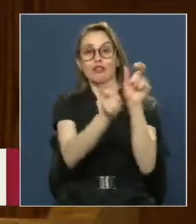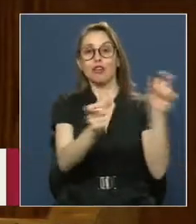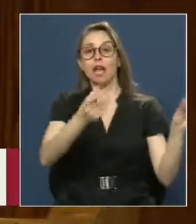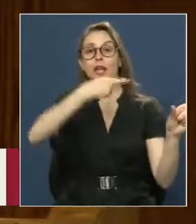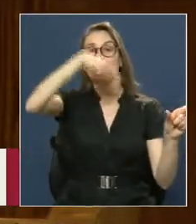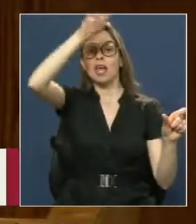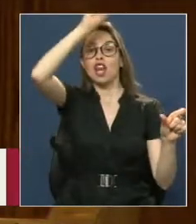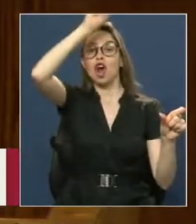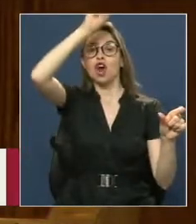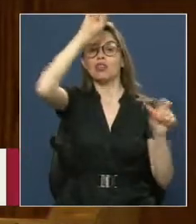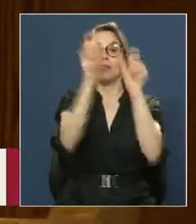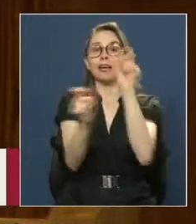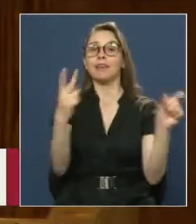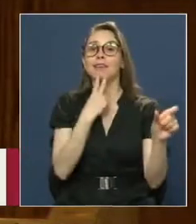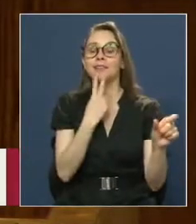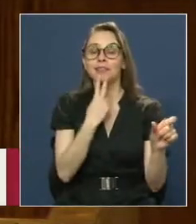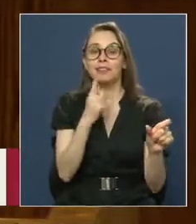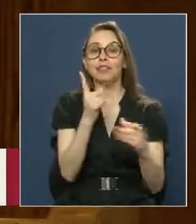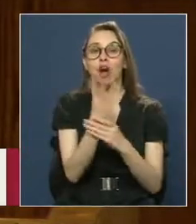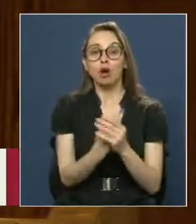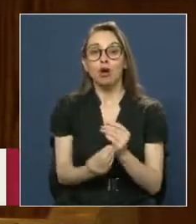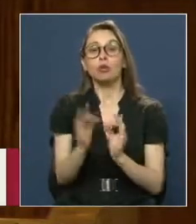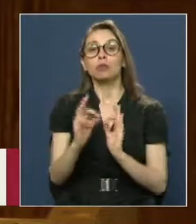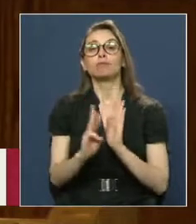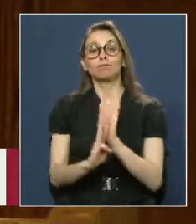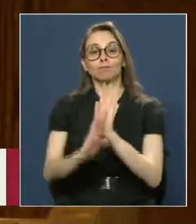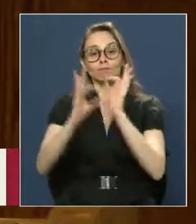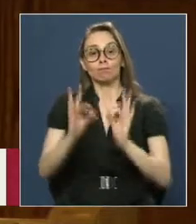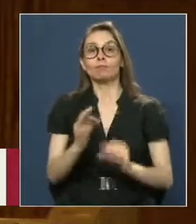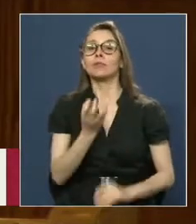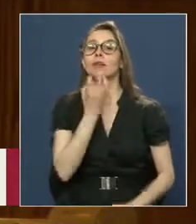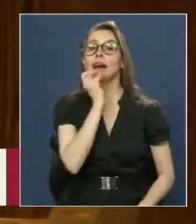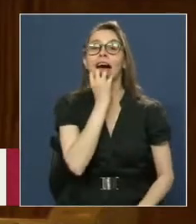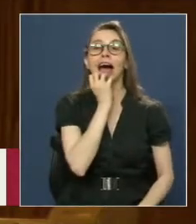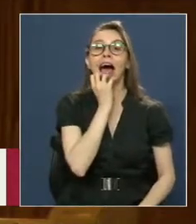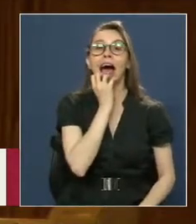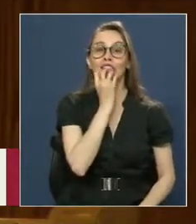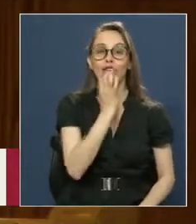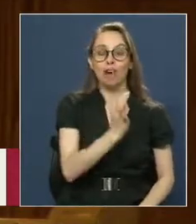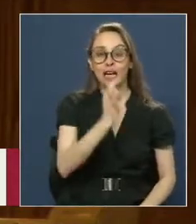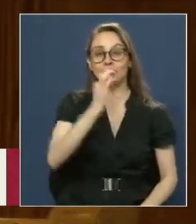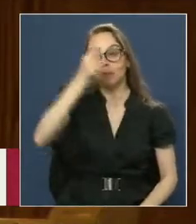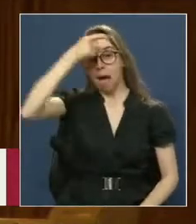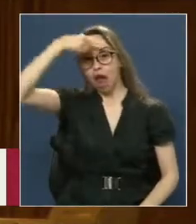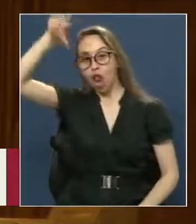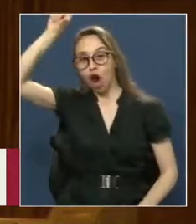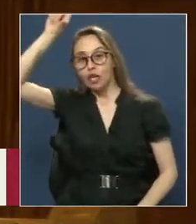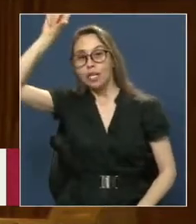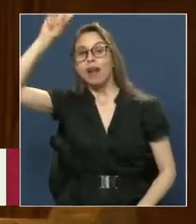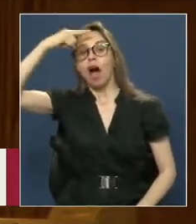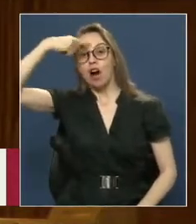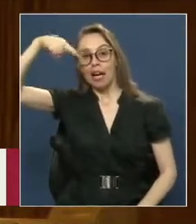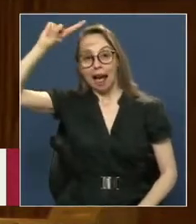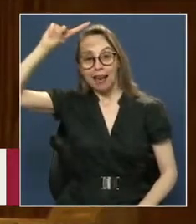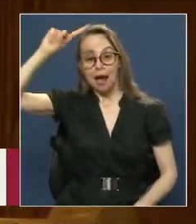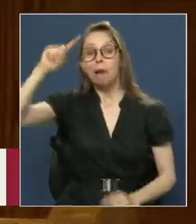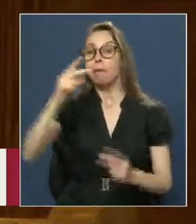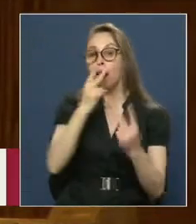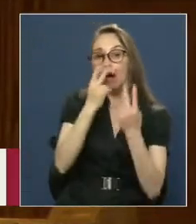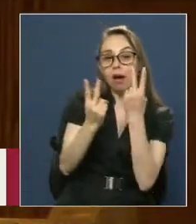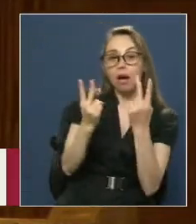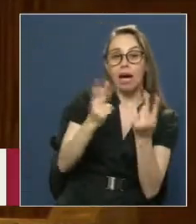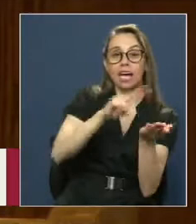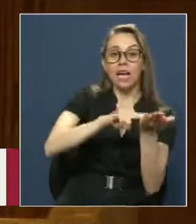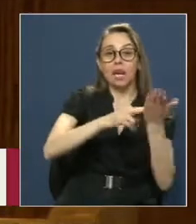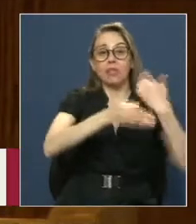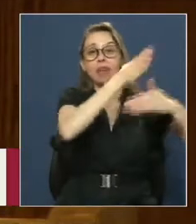Y especialmente Aquella que identificamos Como antofagastina Y calameña O loína Las realidades Aparentes Han